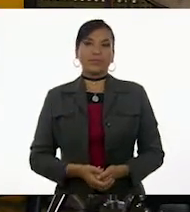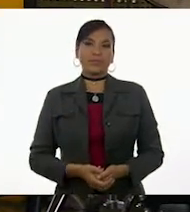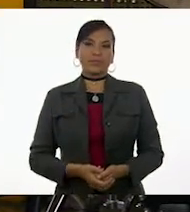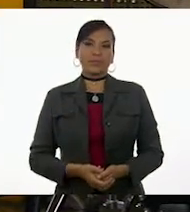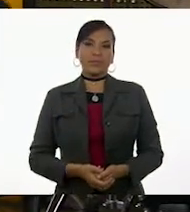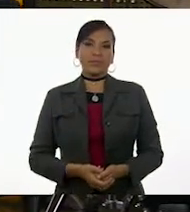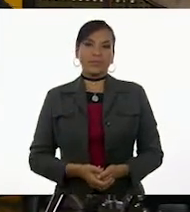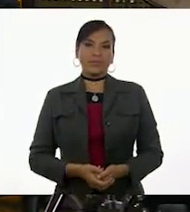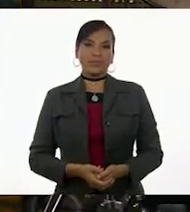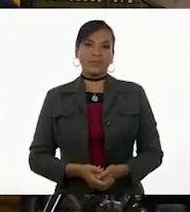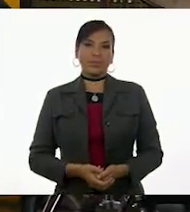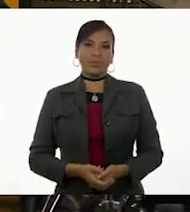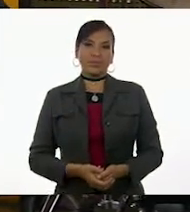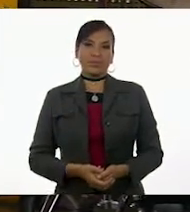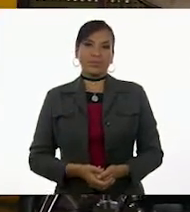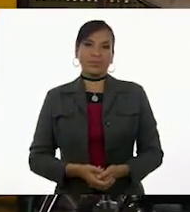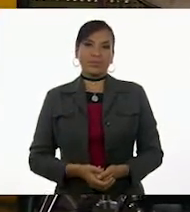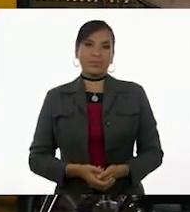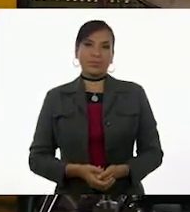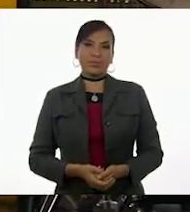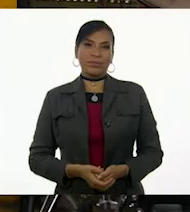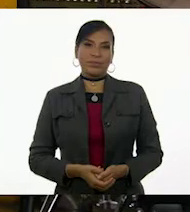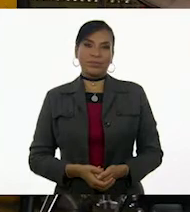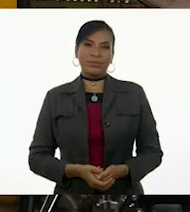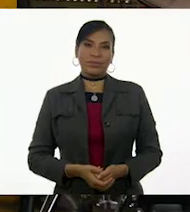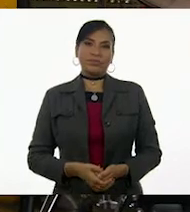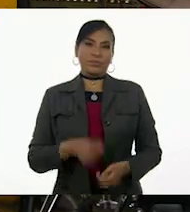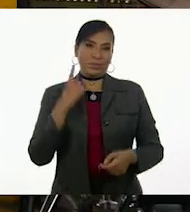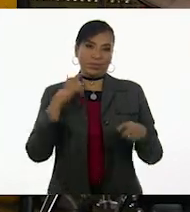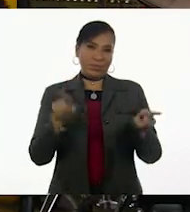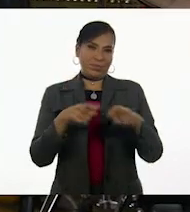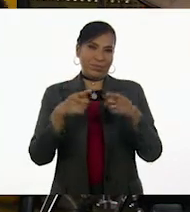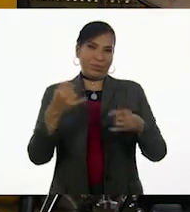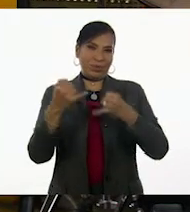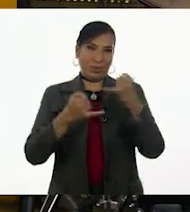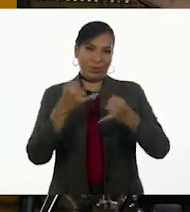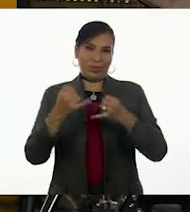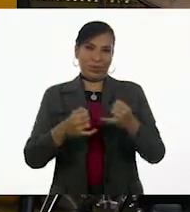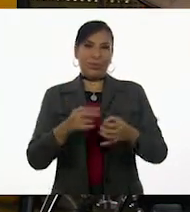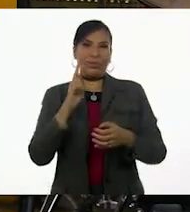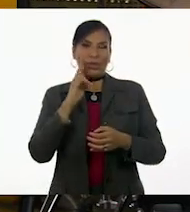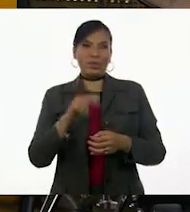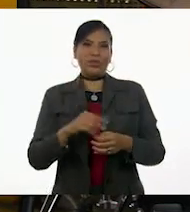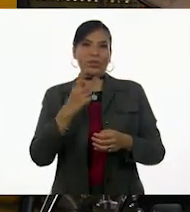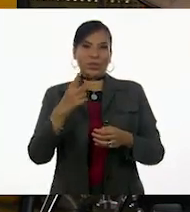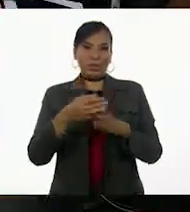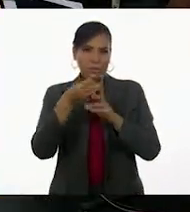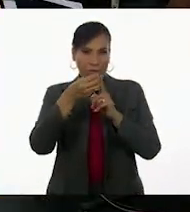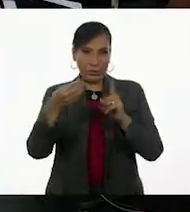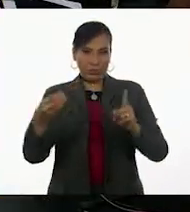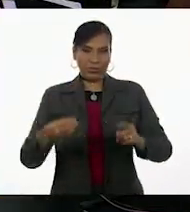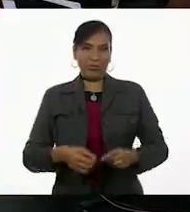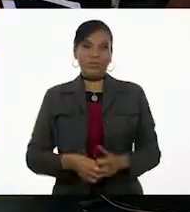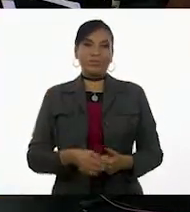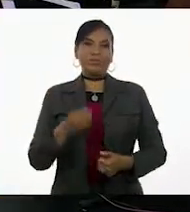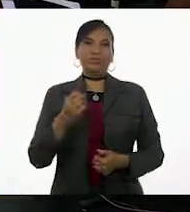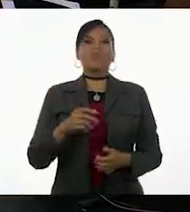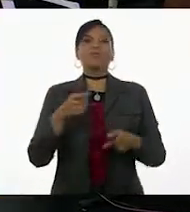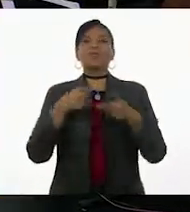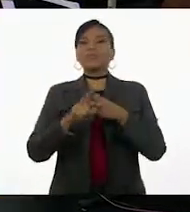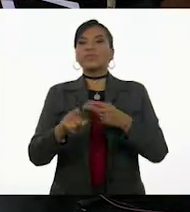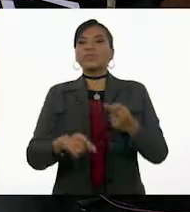Tres, y... ¡Ja, ja! Así es el videojuego que digo. Hagamos los dos compases juntos. Tres,